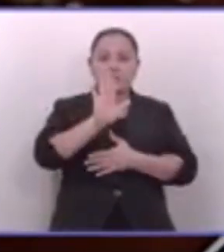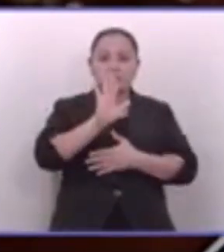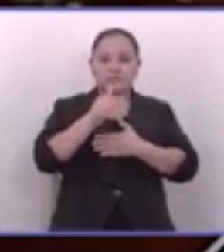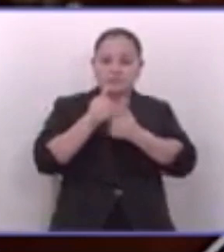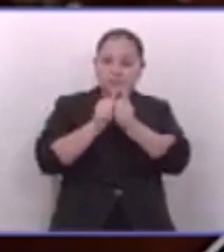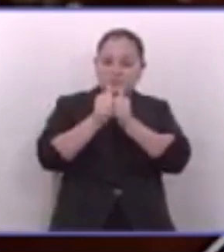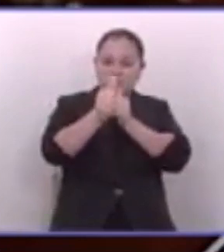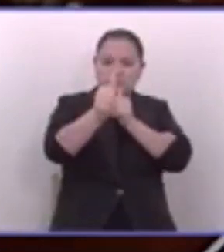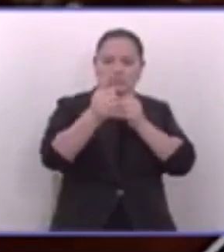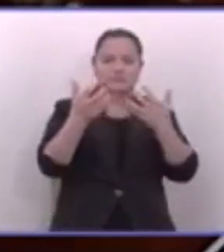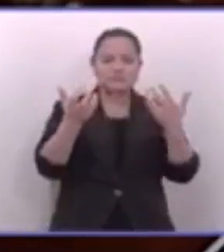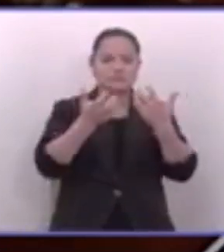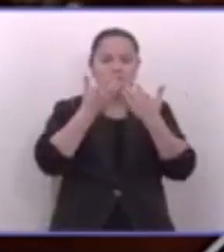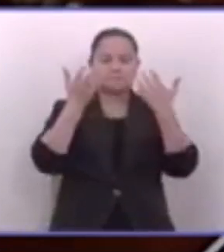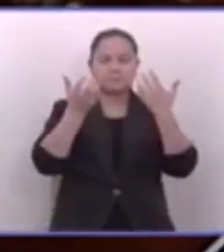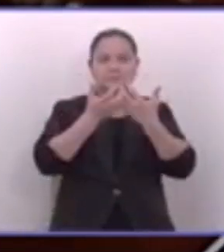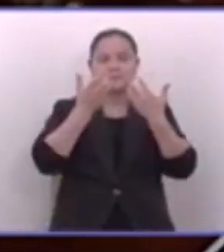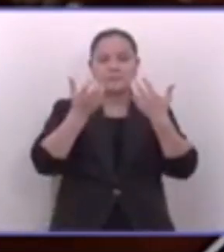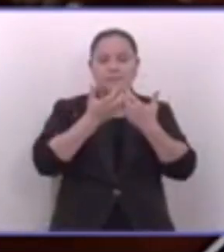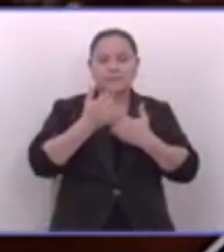los avances de esas investigaciones?